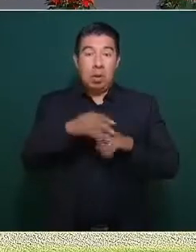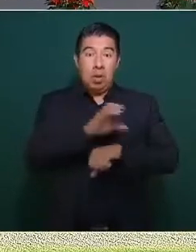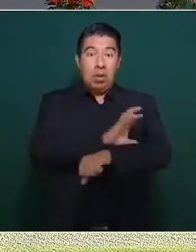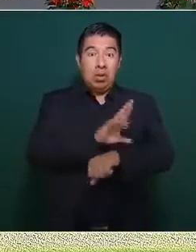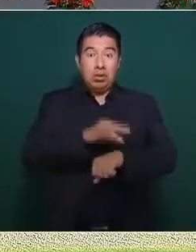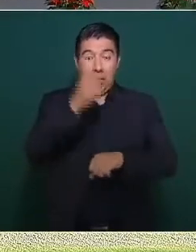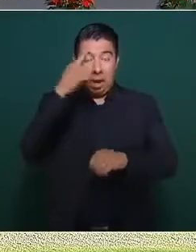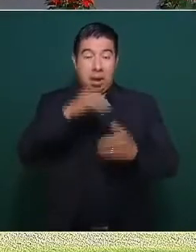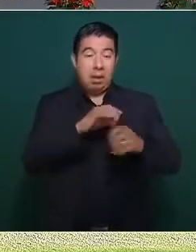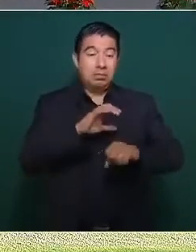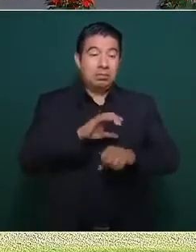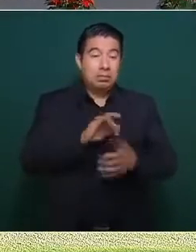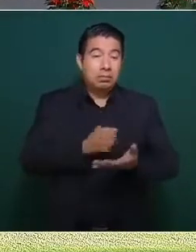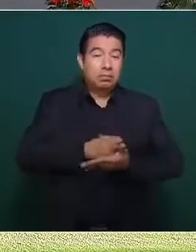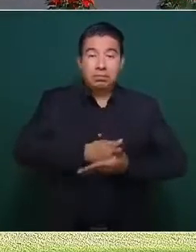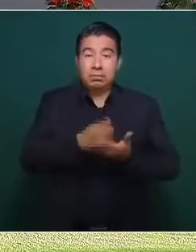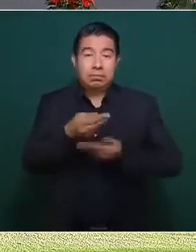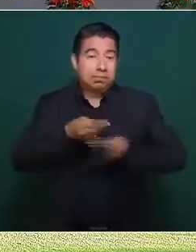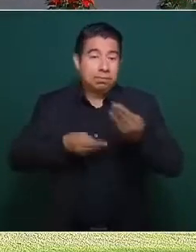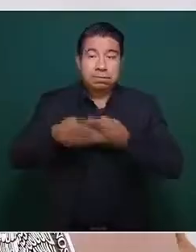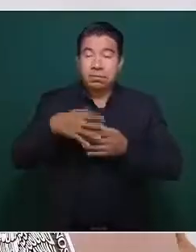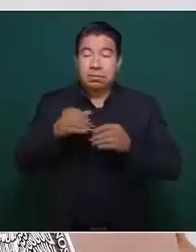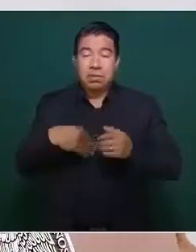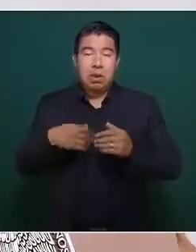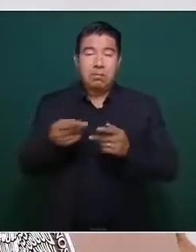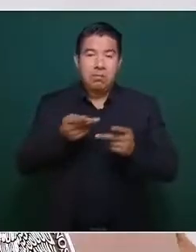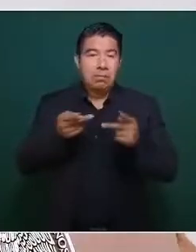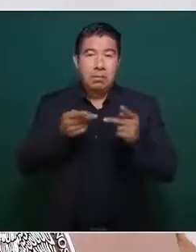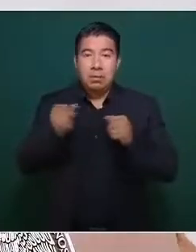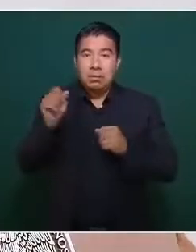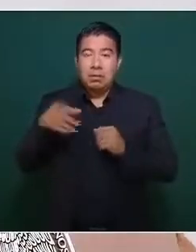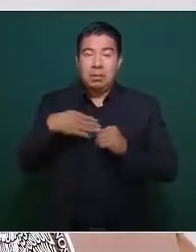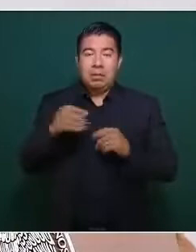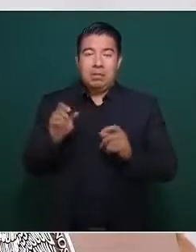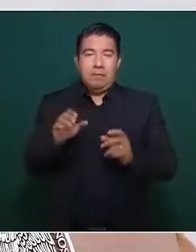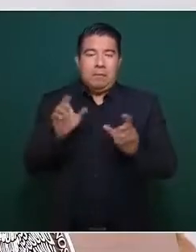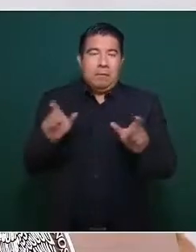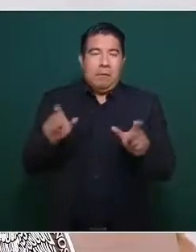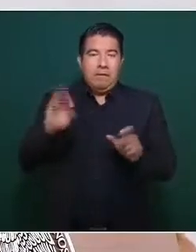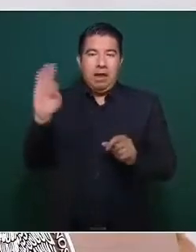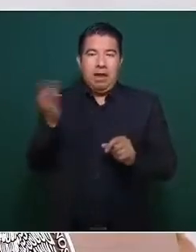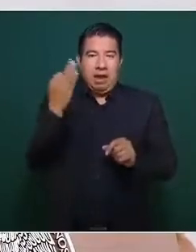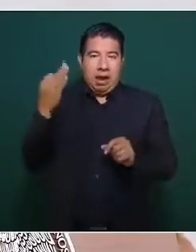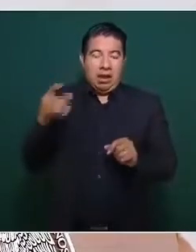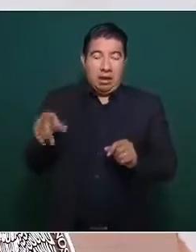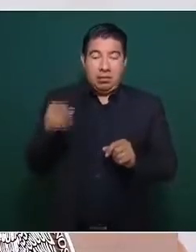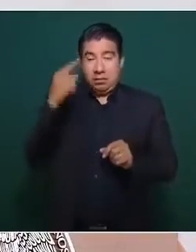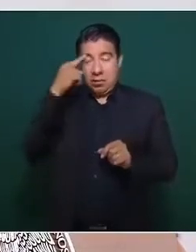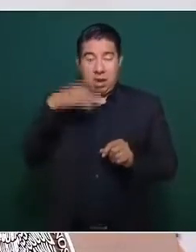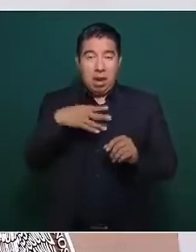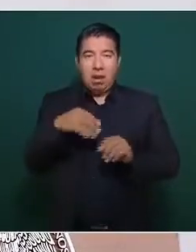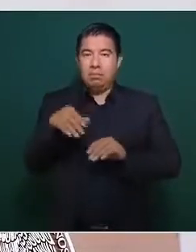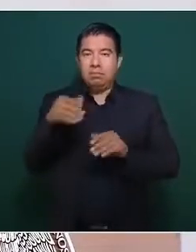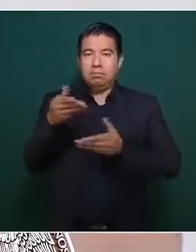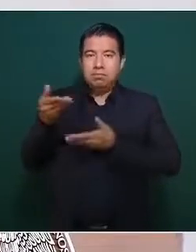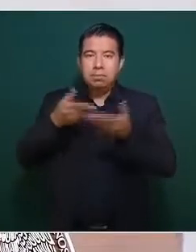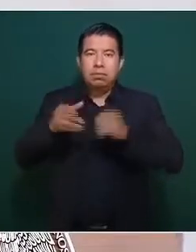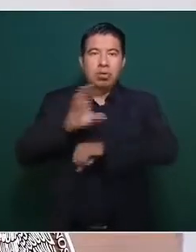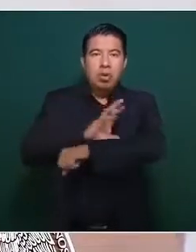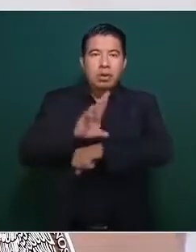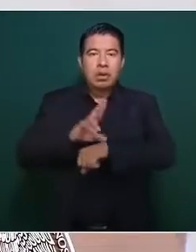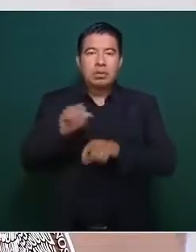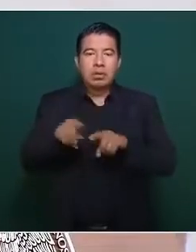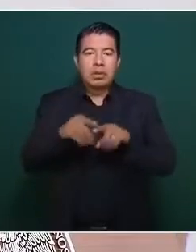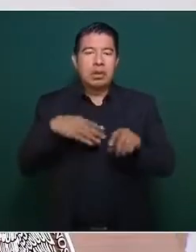fuerzas federales de seguridad, donde están representados con Fuerza Aérea y Ejército un total